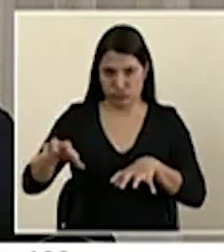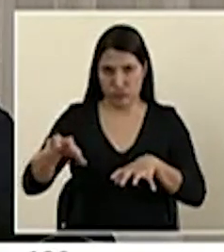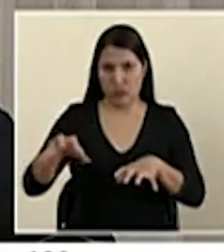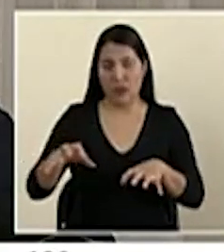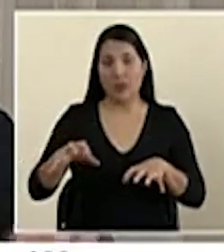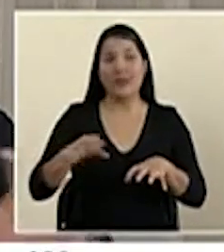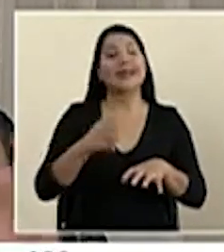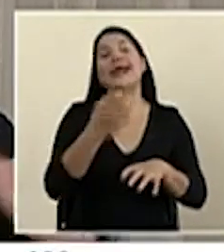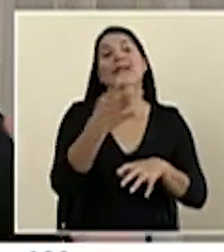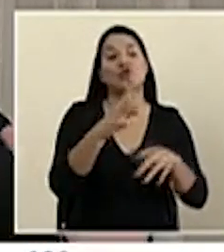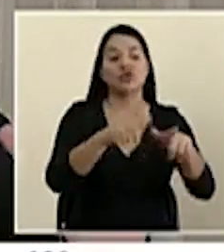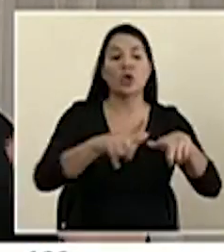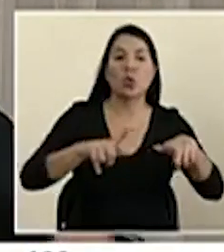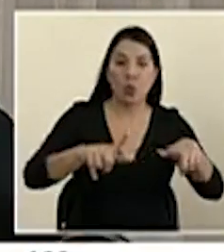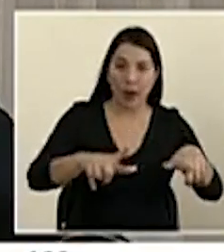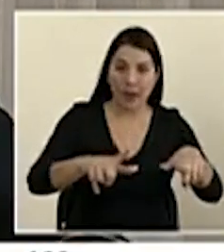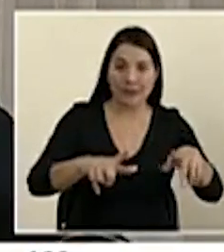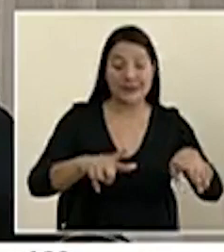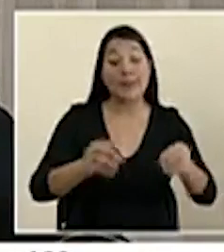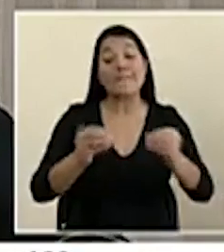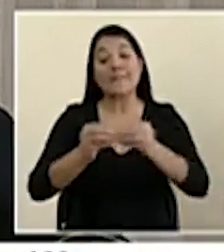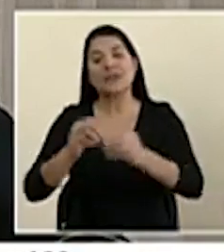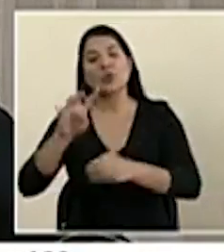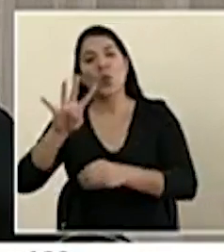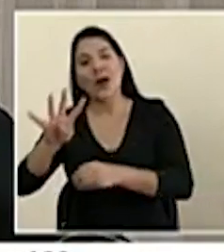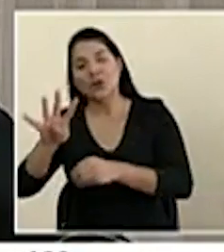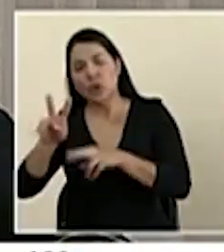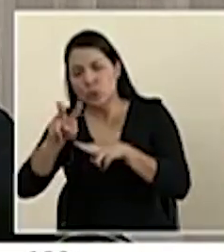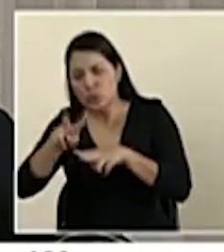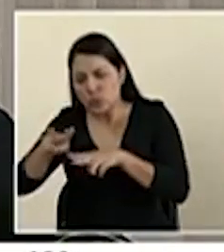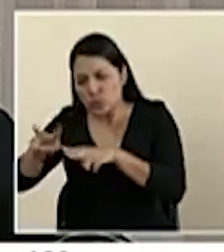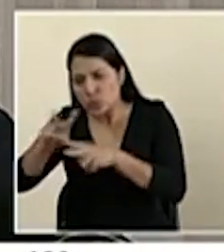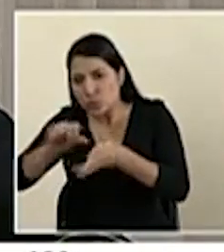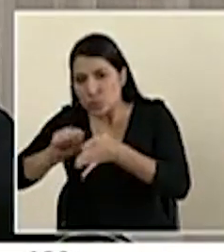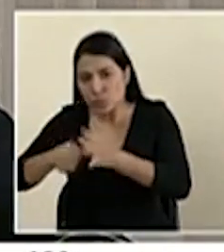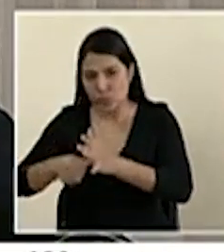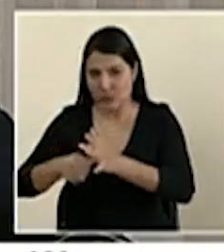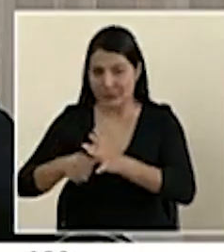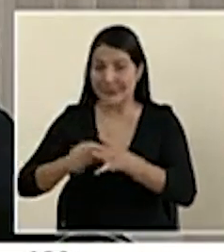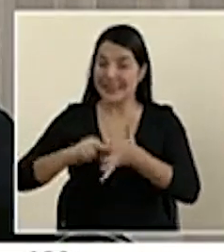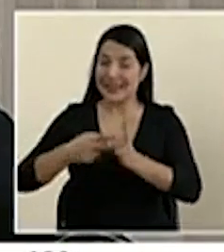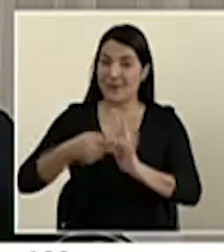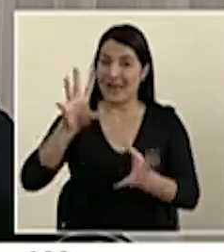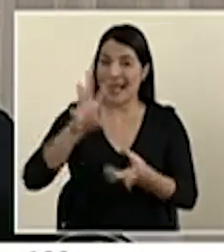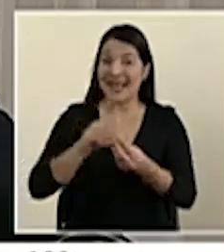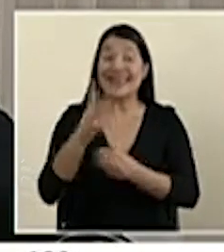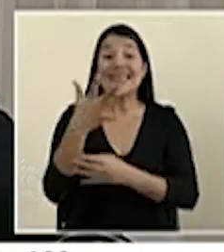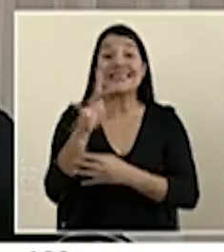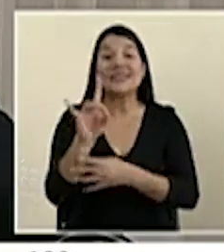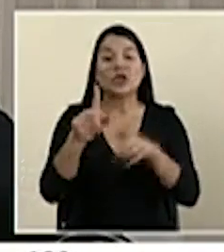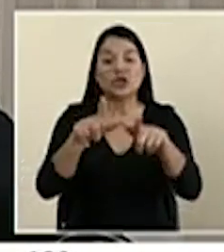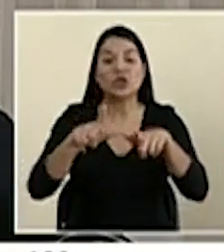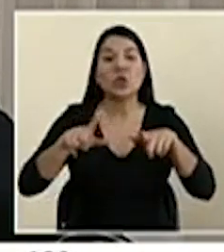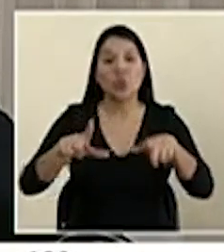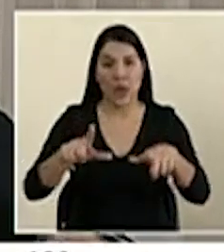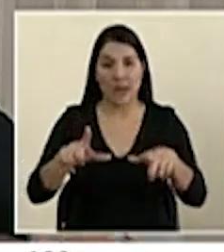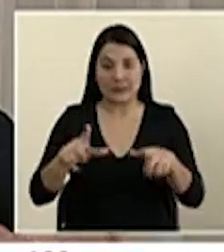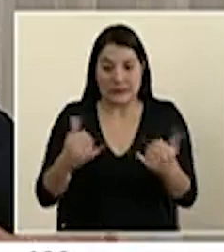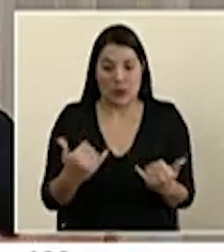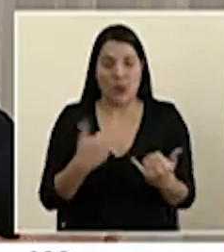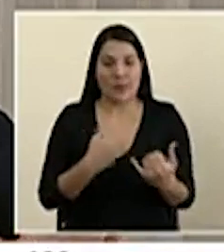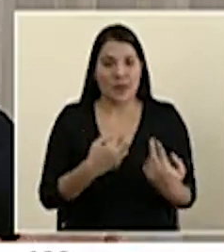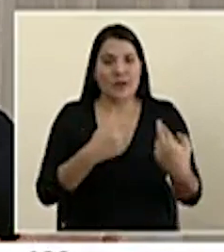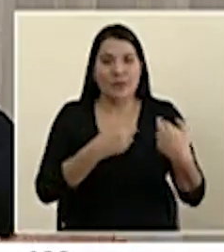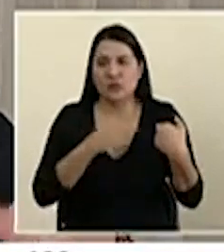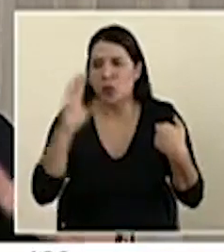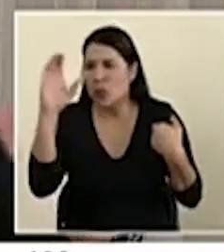son 18 en todo el sistema. Nosotros hemos aumentado la cuota de personas que se captan en esos lugares, que ya